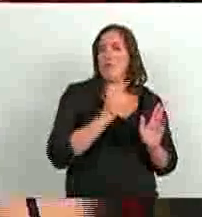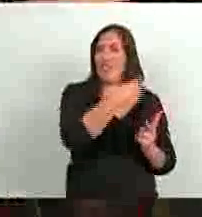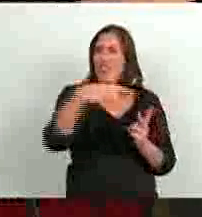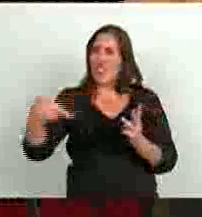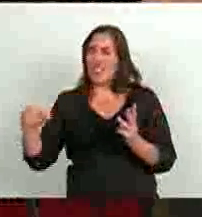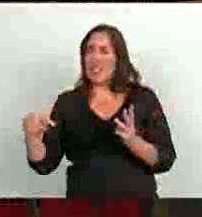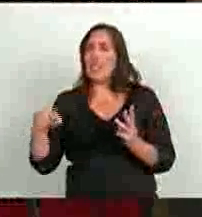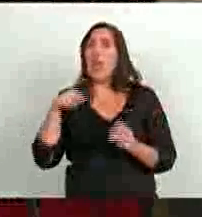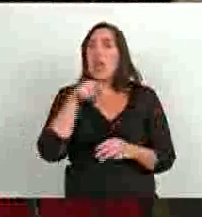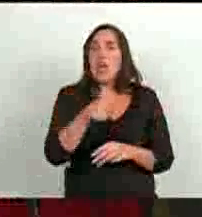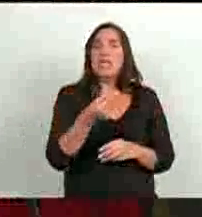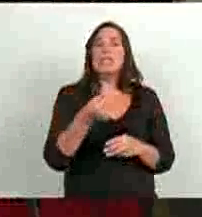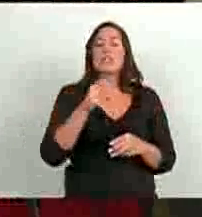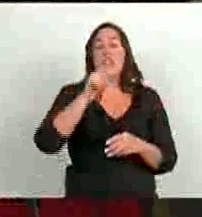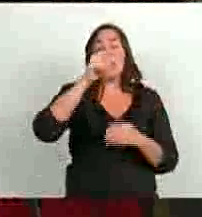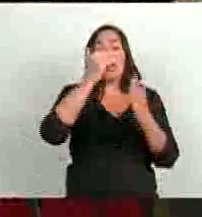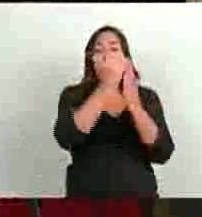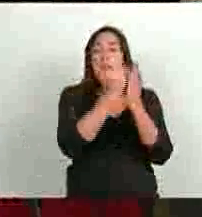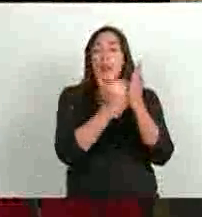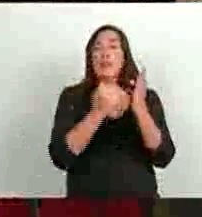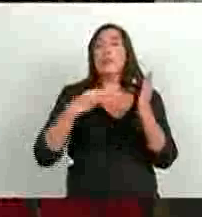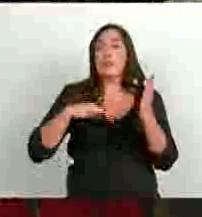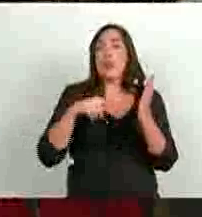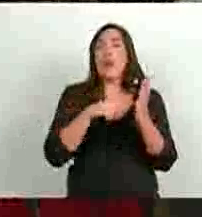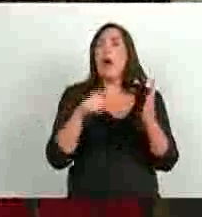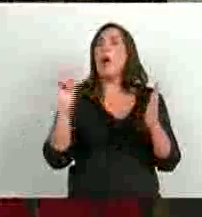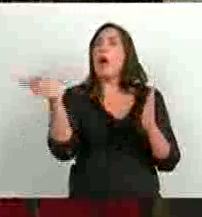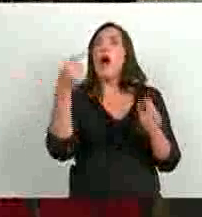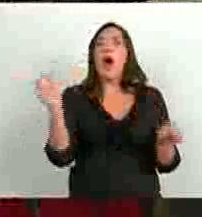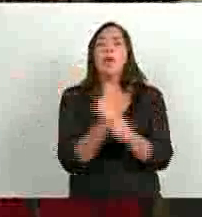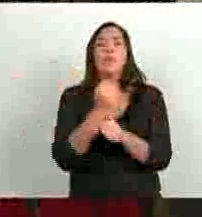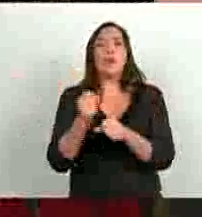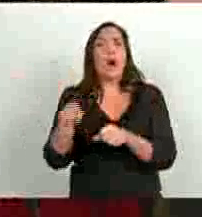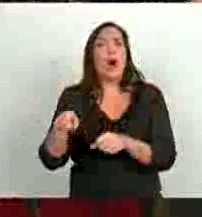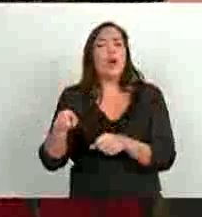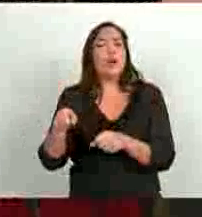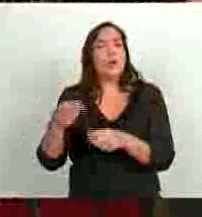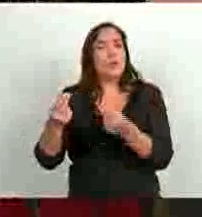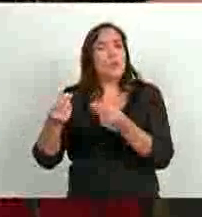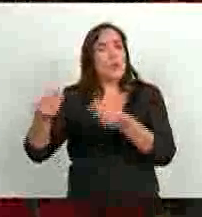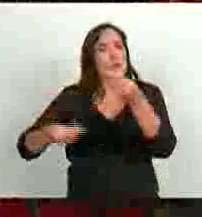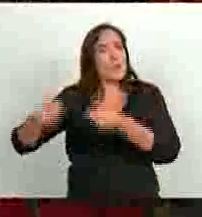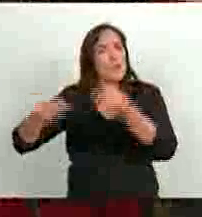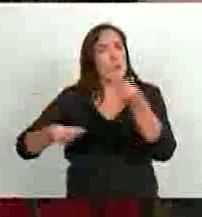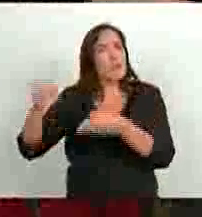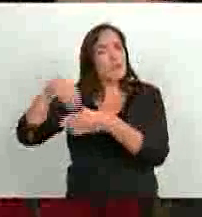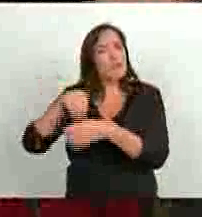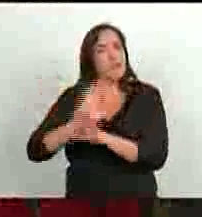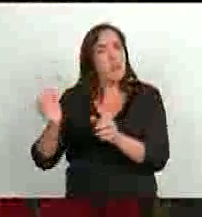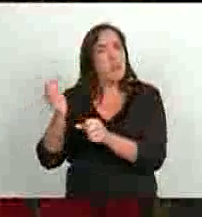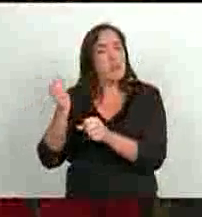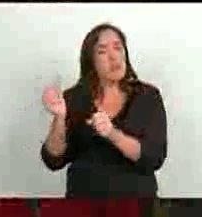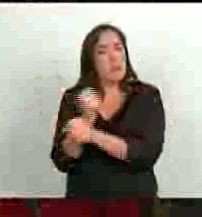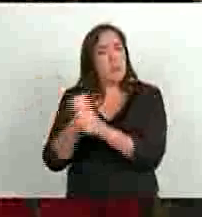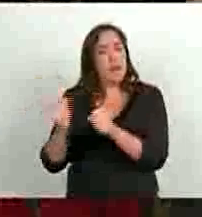cifra más importante que ustedes aprobaron en el presupuesto. Ustedes aprobaron en el presupuesto para